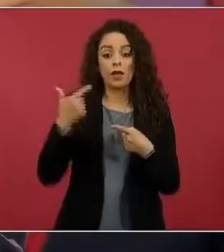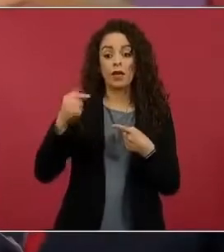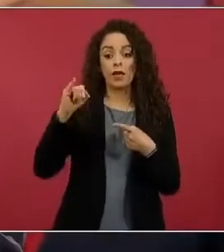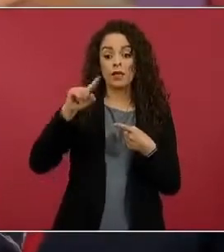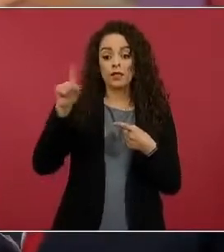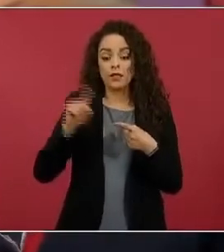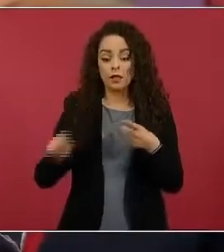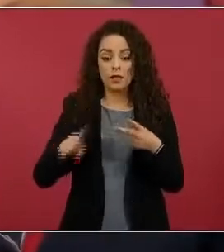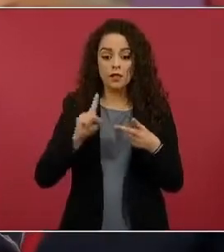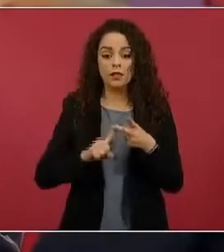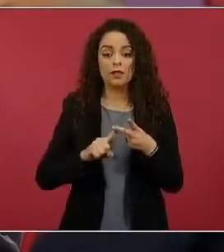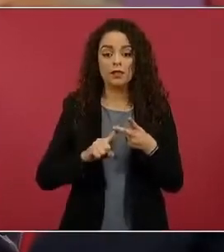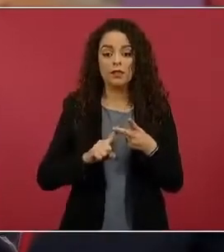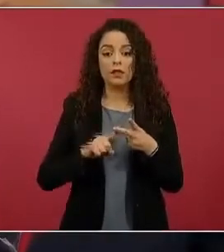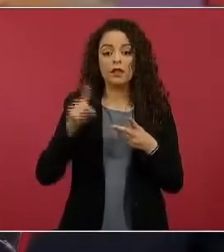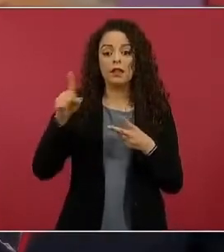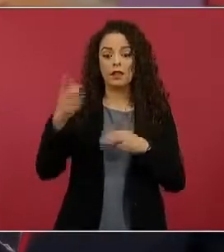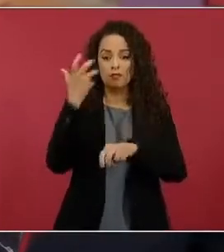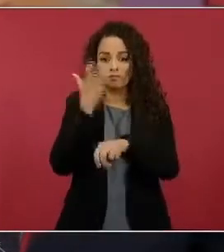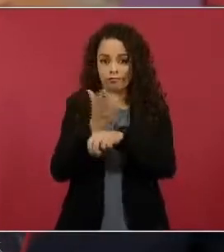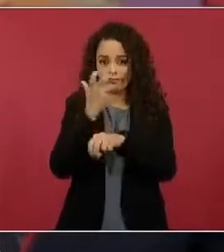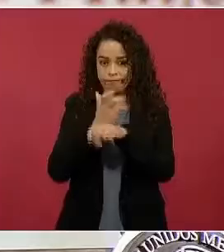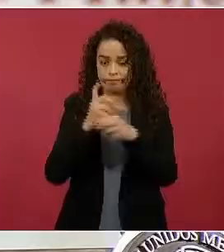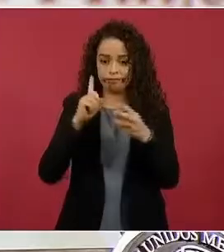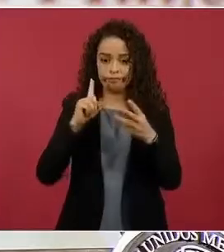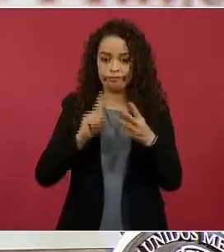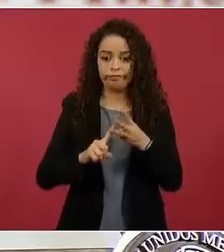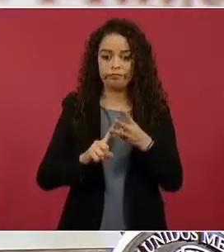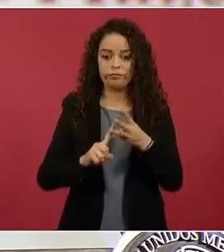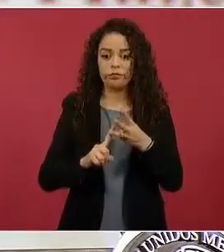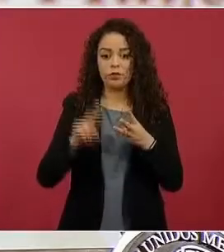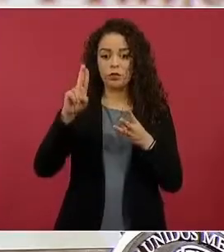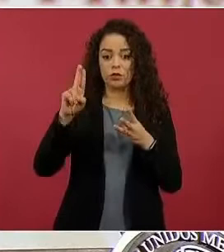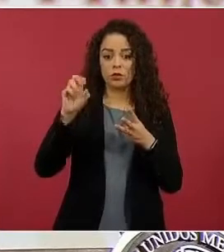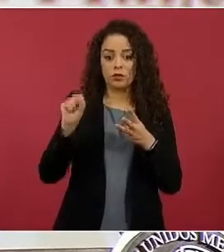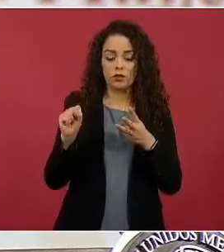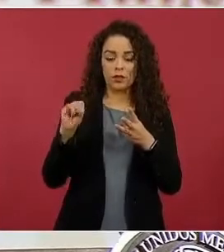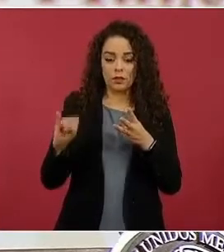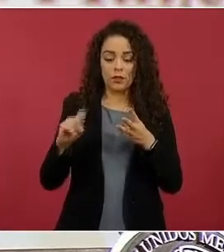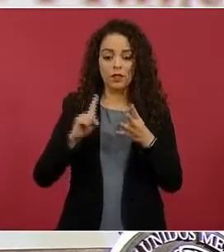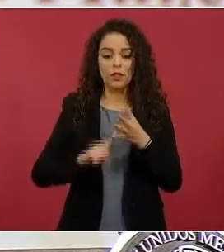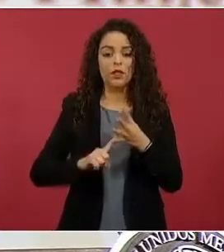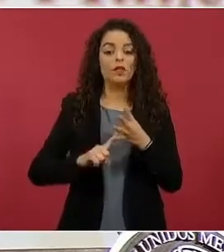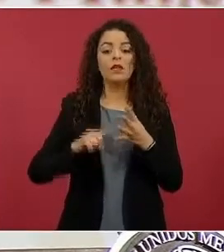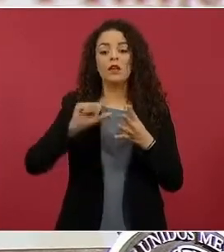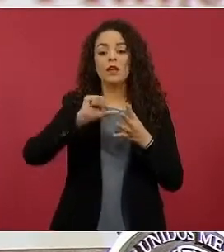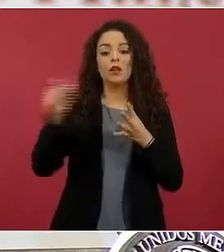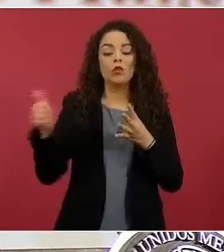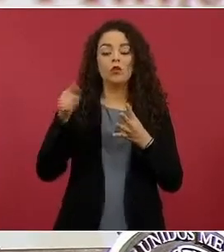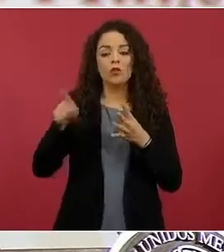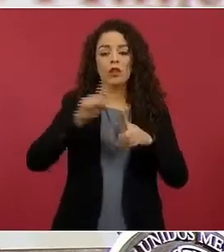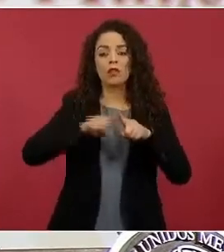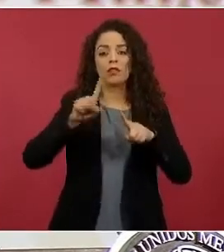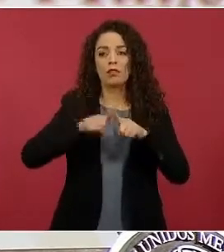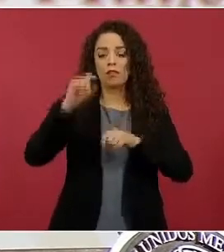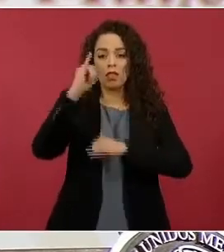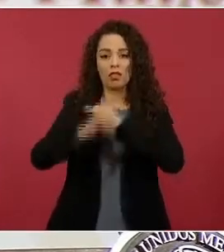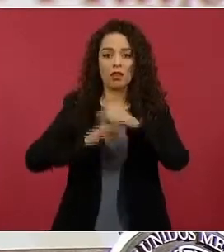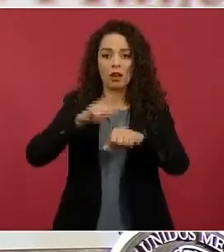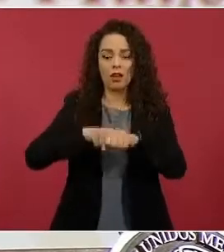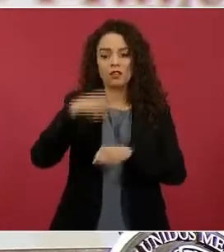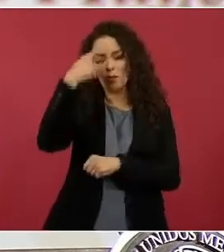con la Embajada de los Estados Unidos de Norteamérica, su agencia USAID y con distintas agencias internacionales para